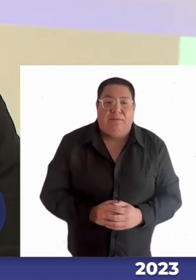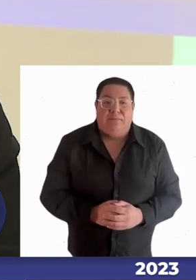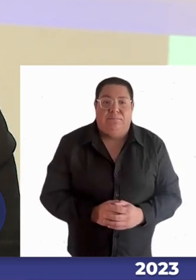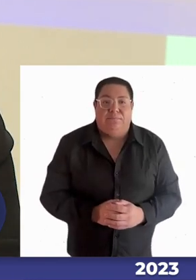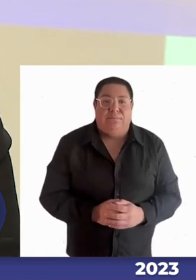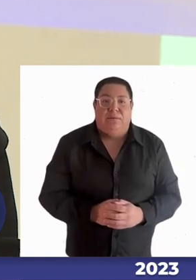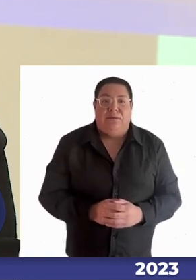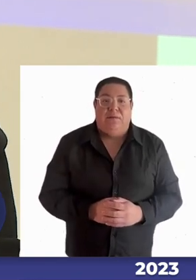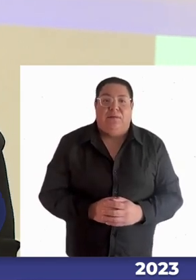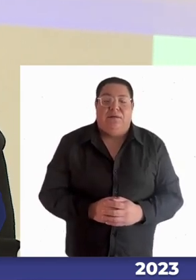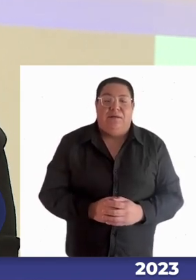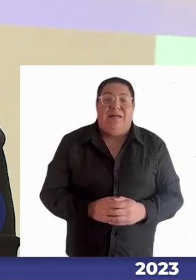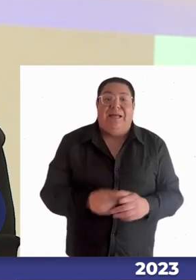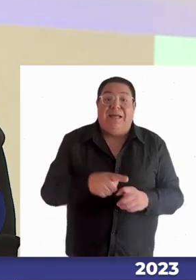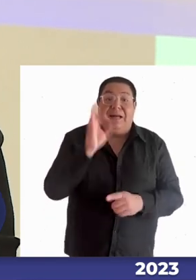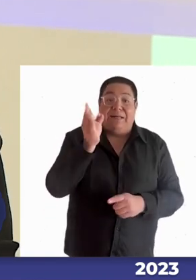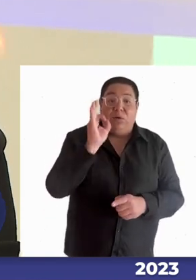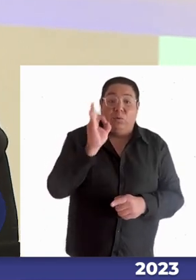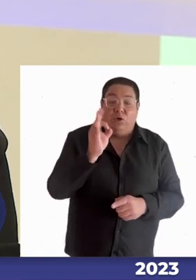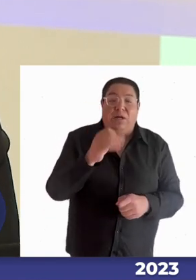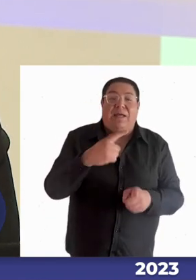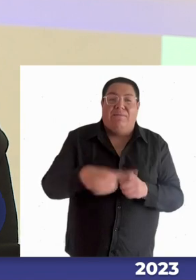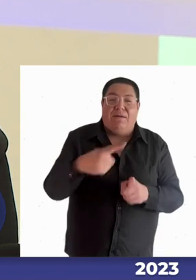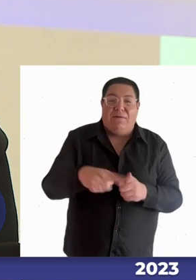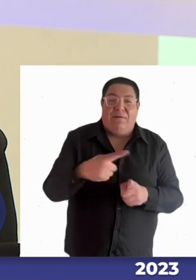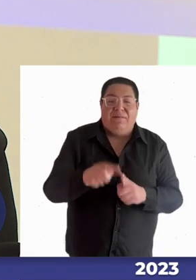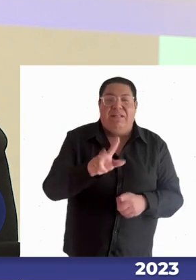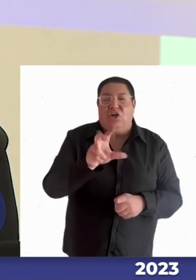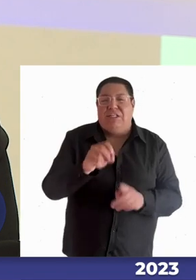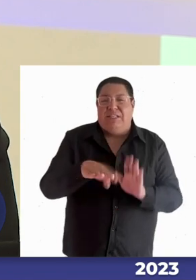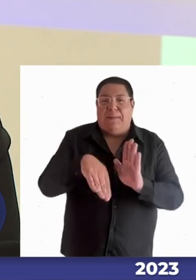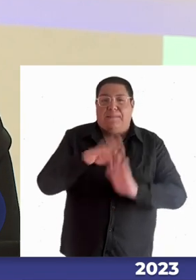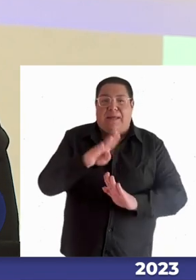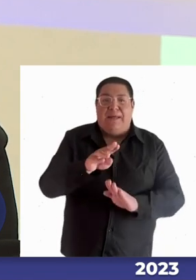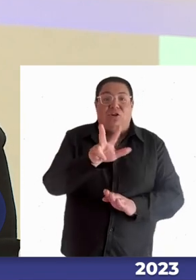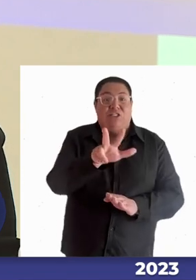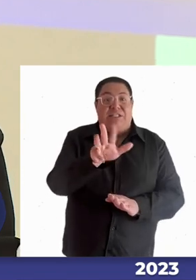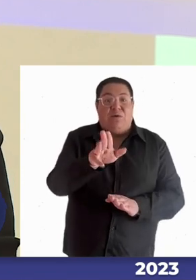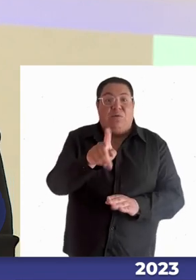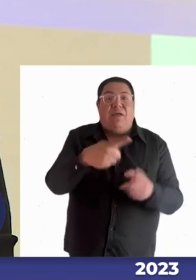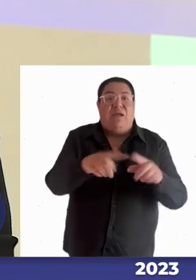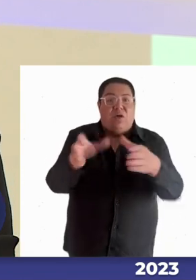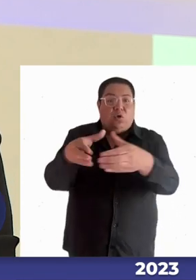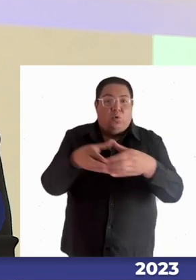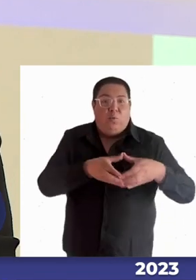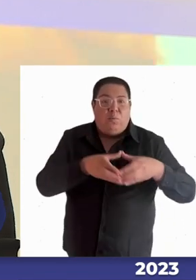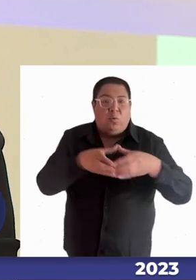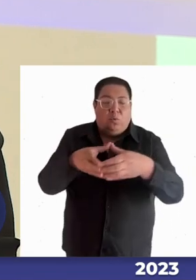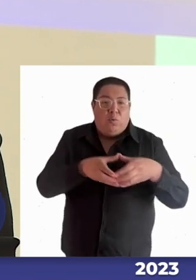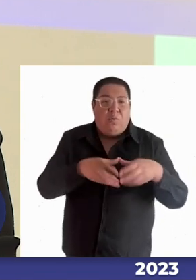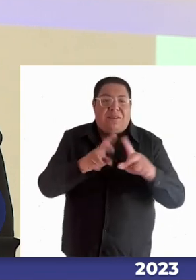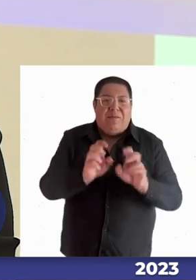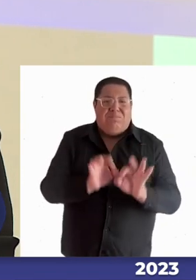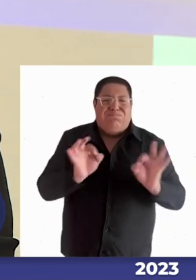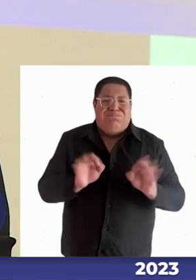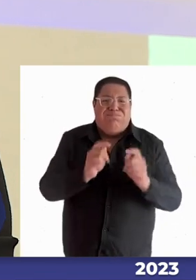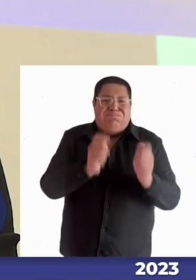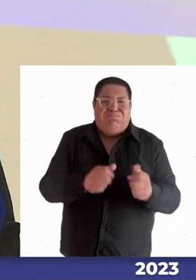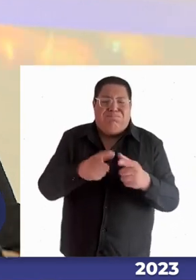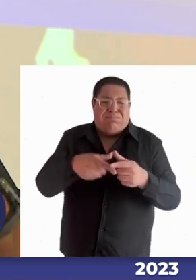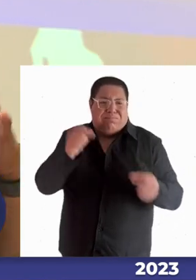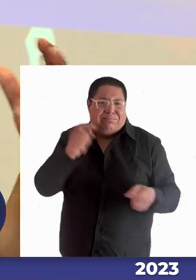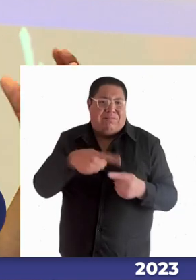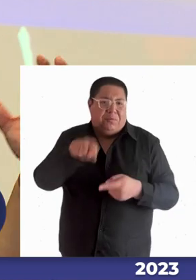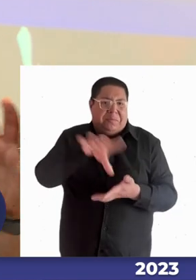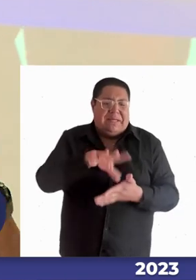sesiones y recibimos a 89 organizaciones organizaciones de la salud especialistas técnicos nacionales extranjeros